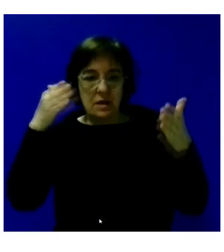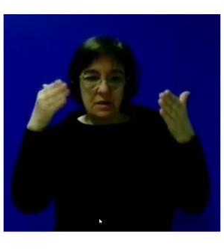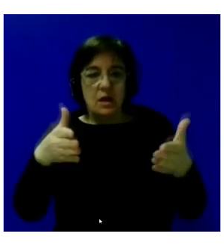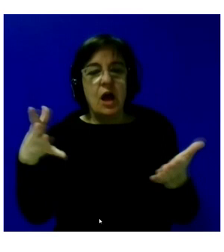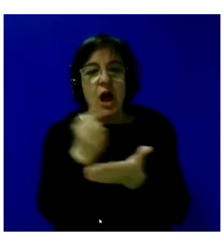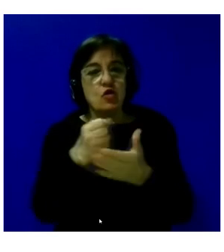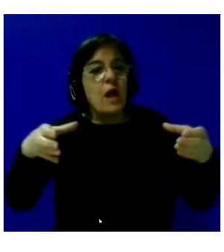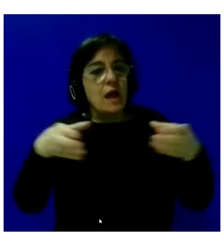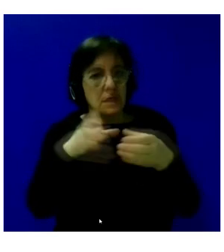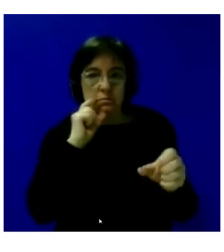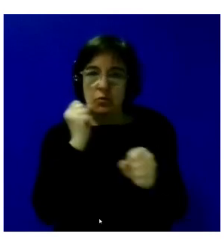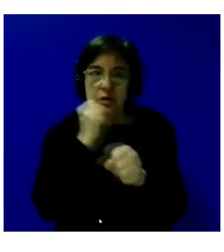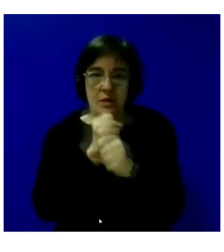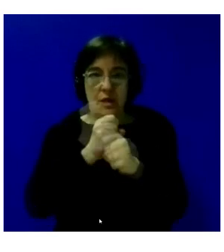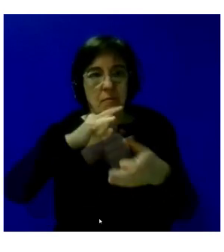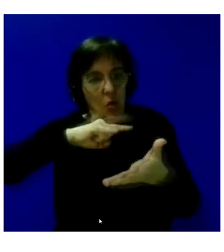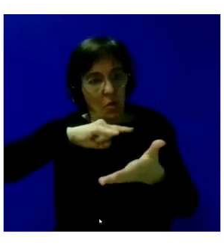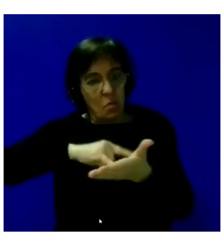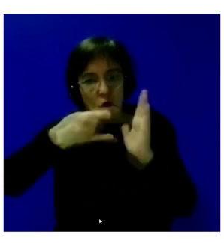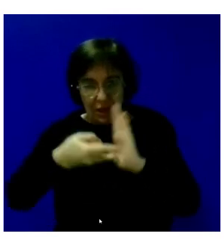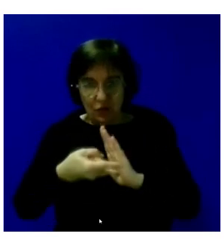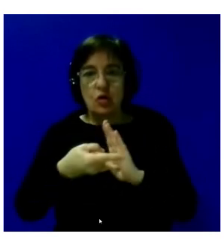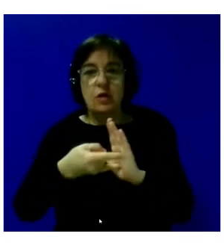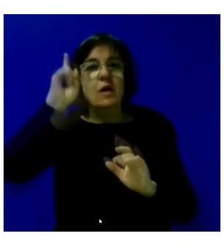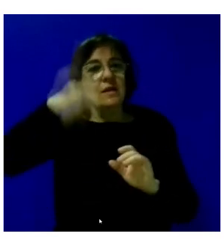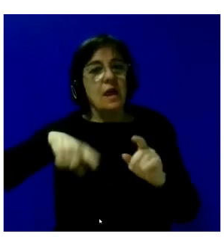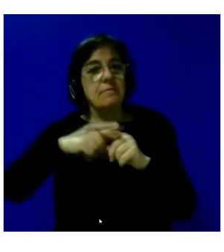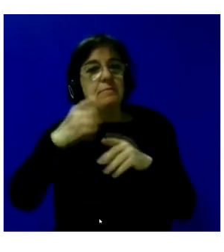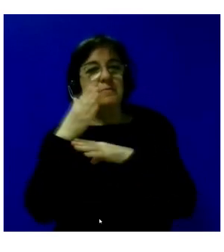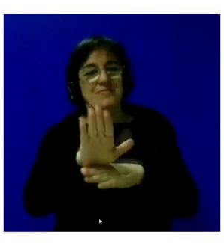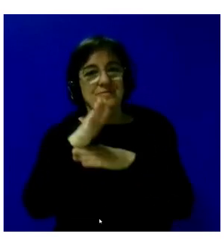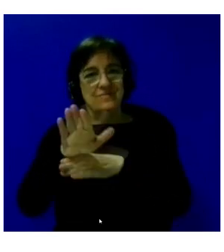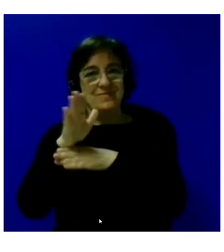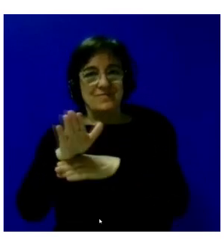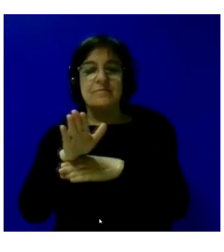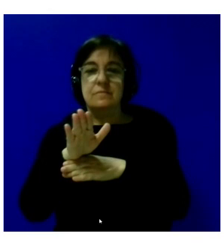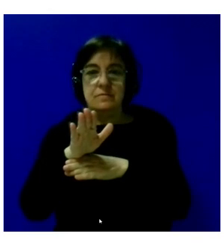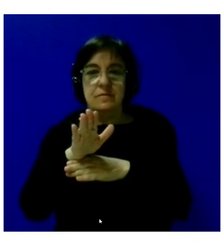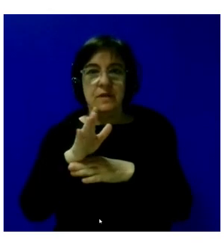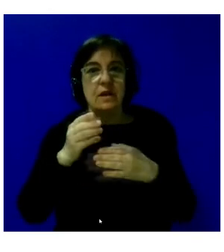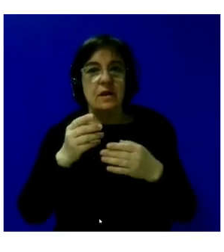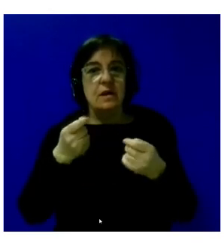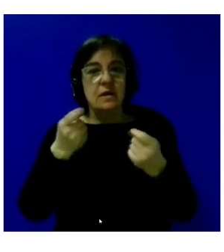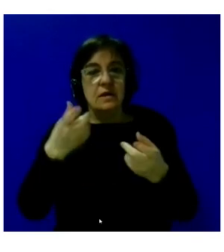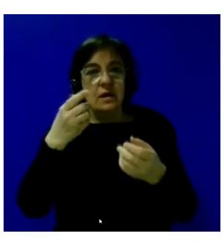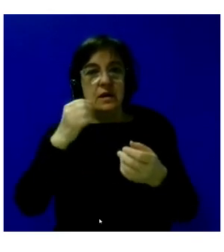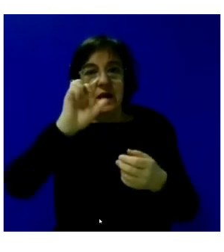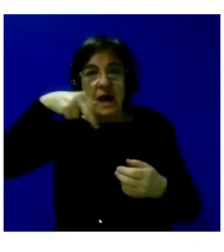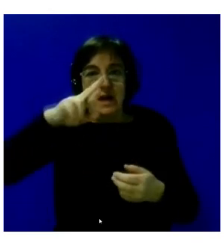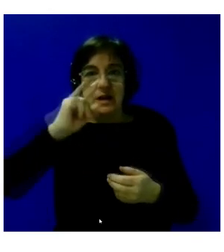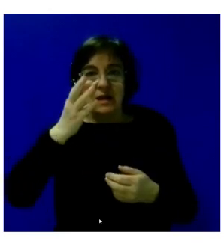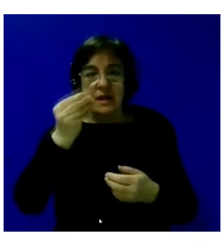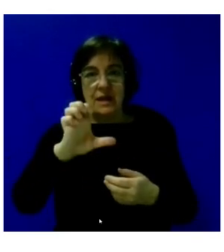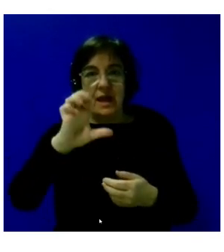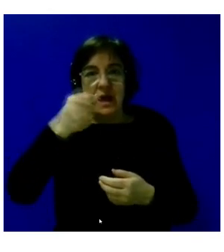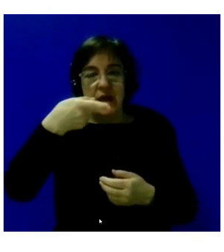a todo el equipo que ha trabajado en este proyecto, a través de sus representantes, dar las gracias a don Enrique Galván, director